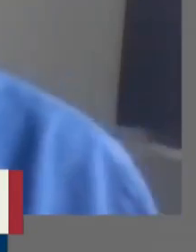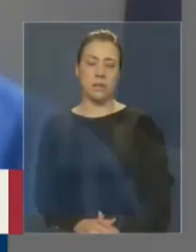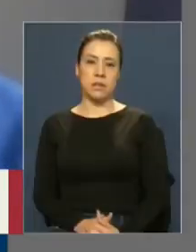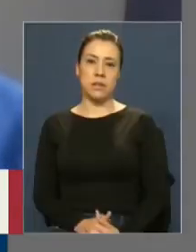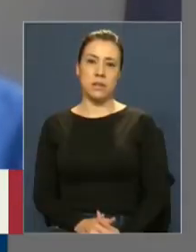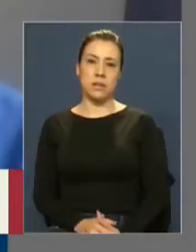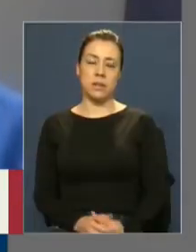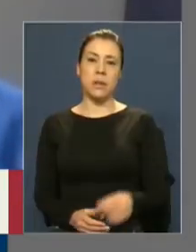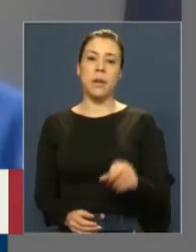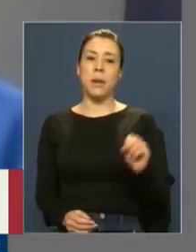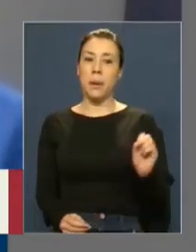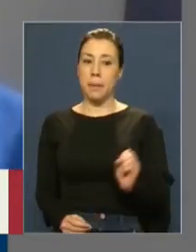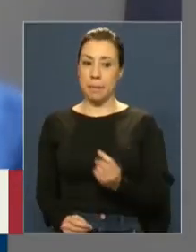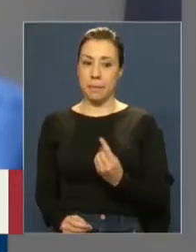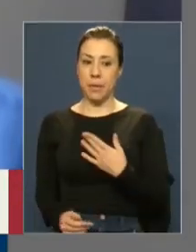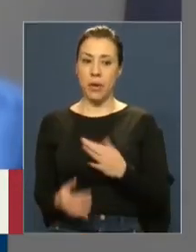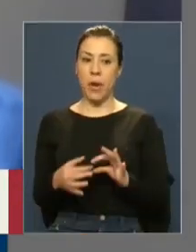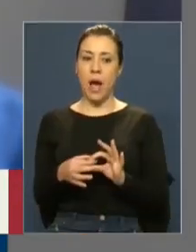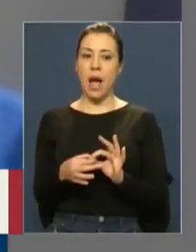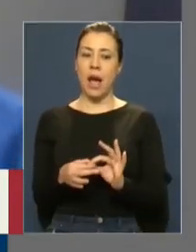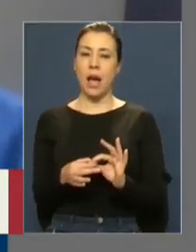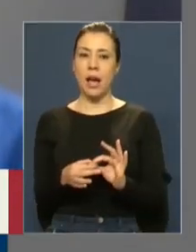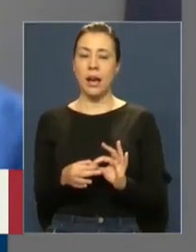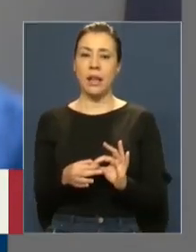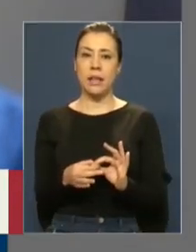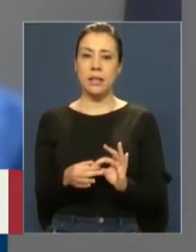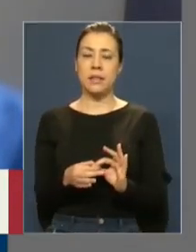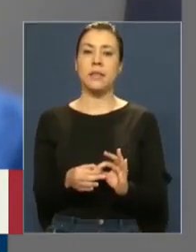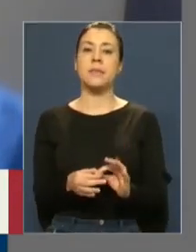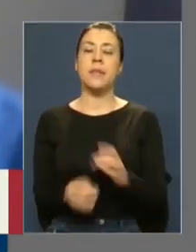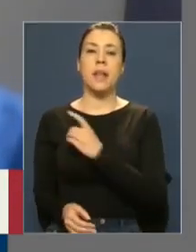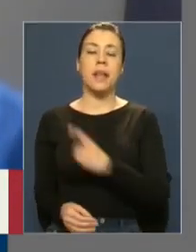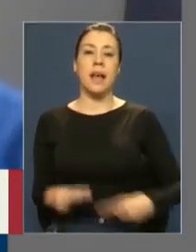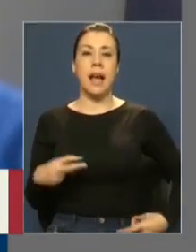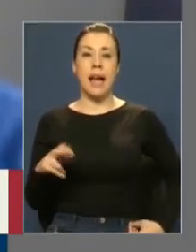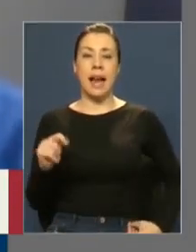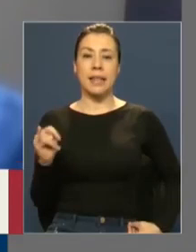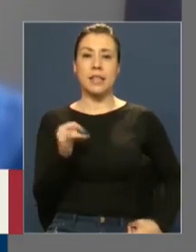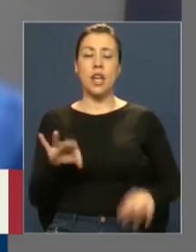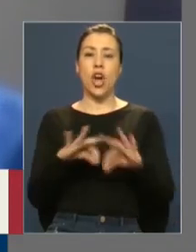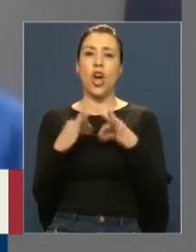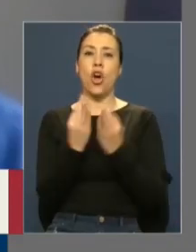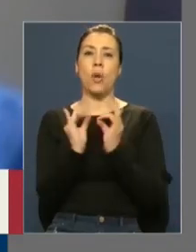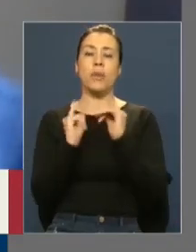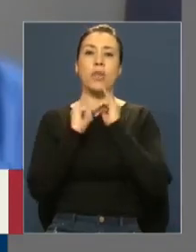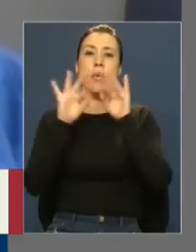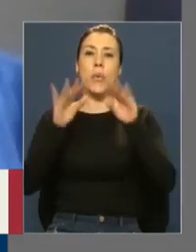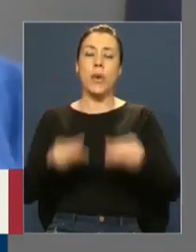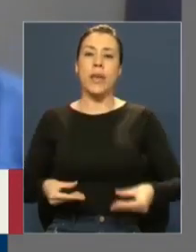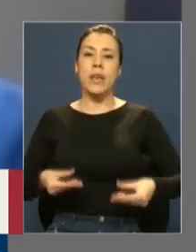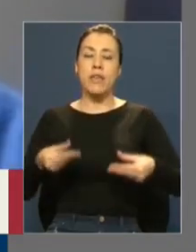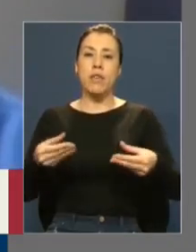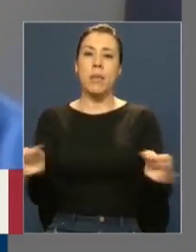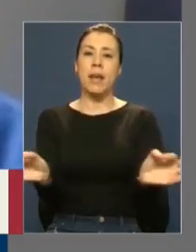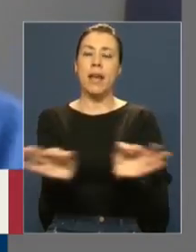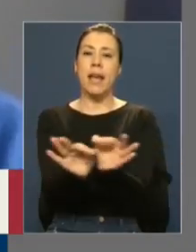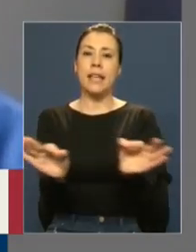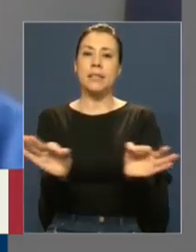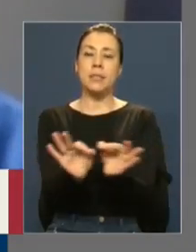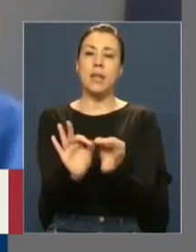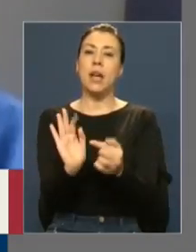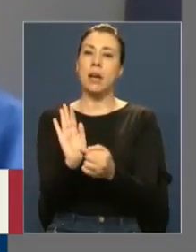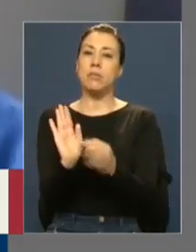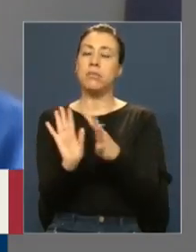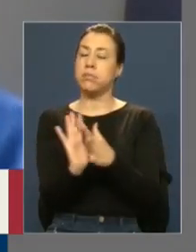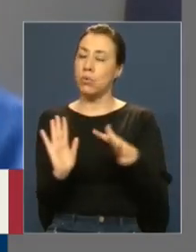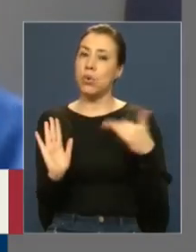En primer lugar, agradecer a la diputada Carmen Hertz por el completo informe que da cuenta de este tan